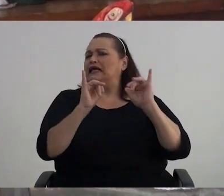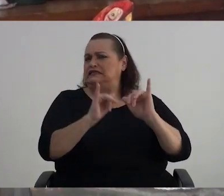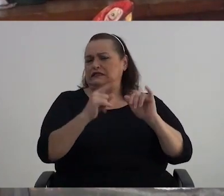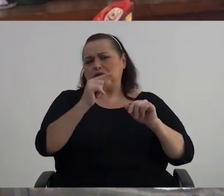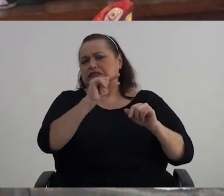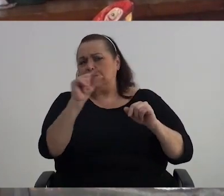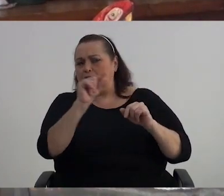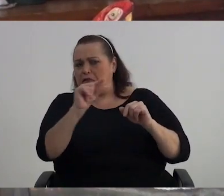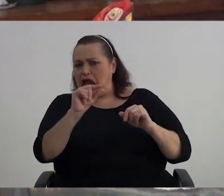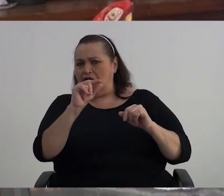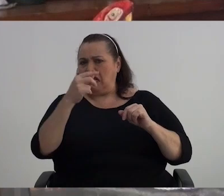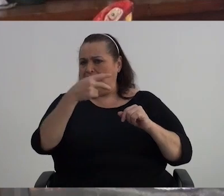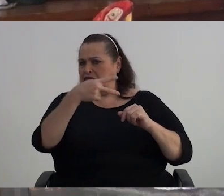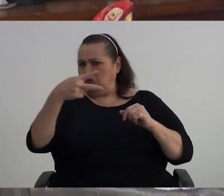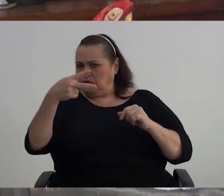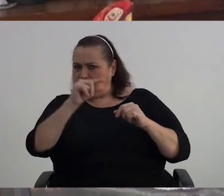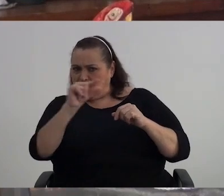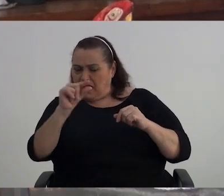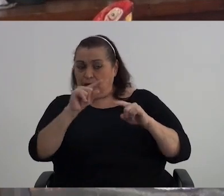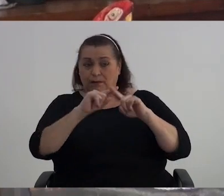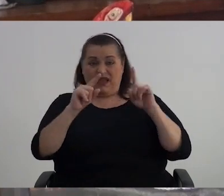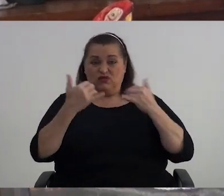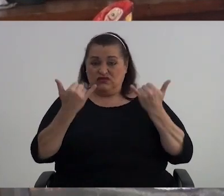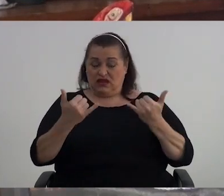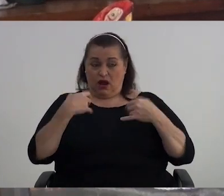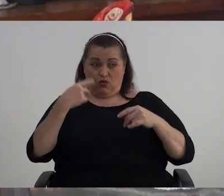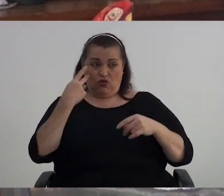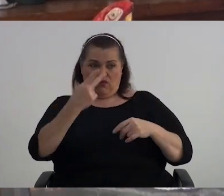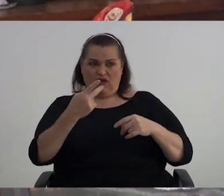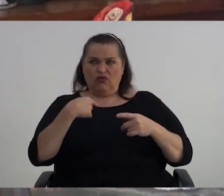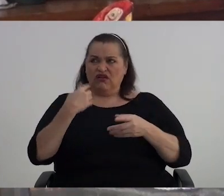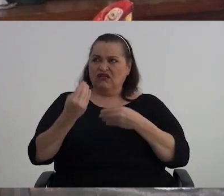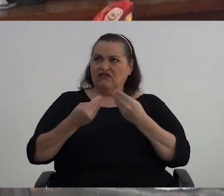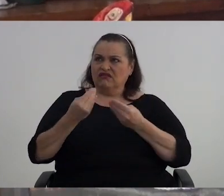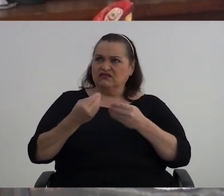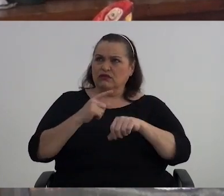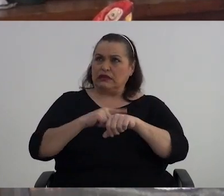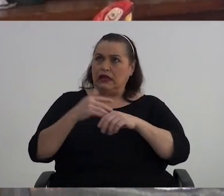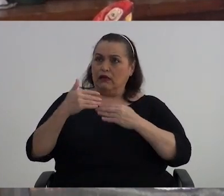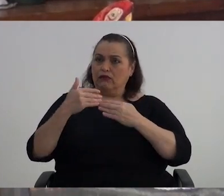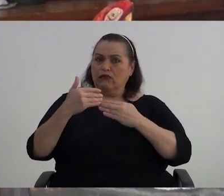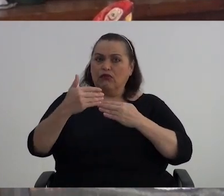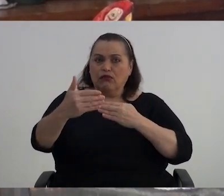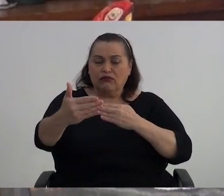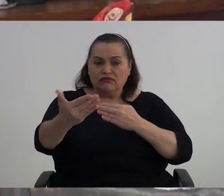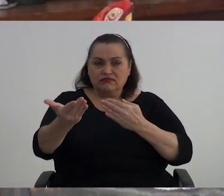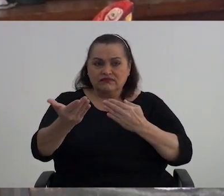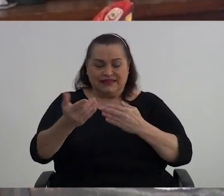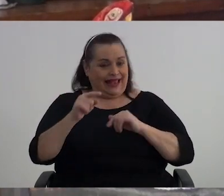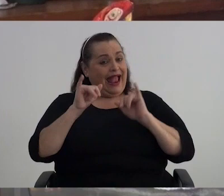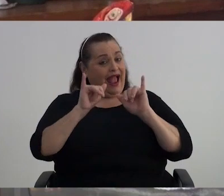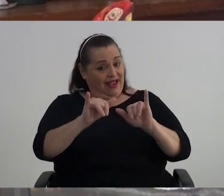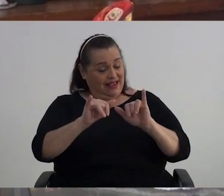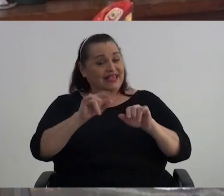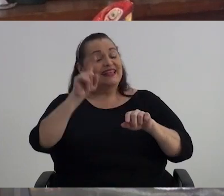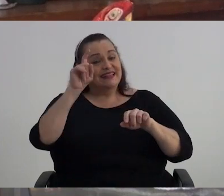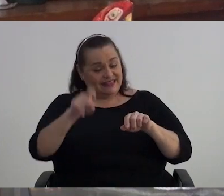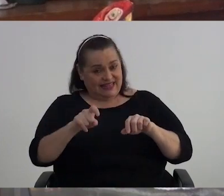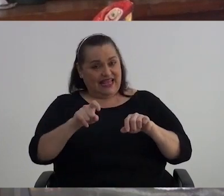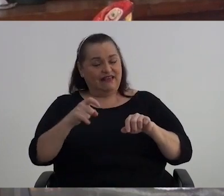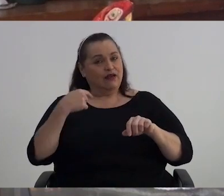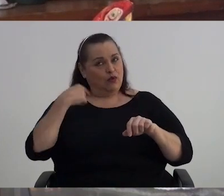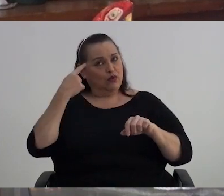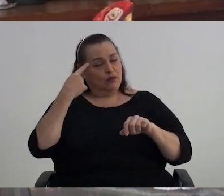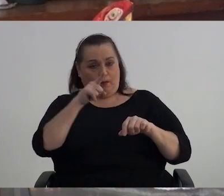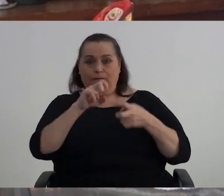semana Quince días Un mes Pero ya Donde uno ve Que el asunto Va para largo Es ahí Donde Donde